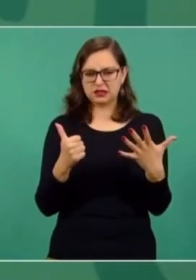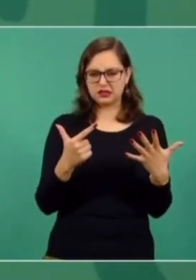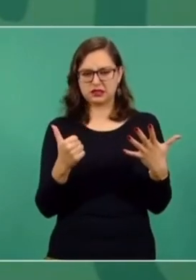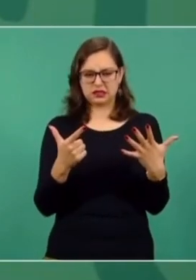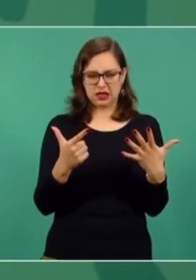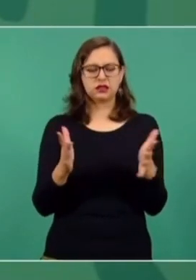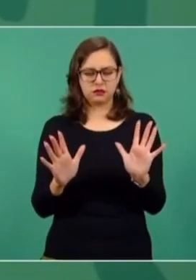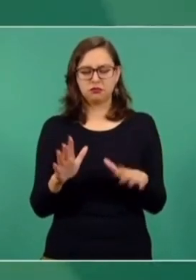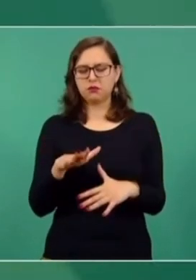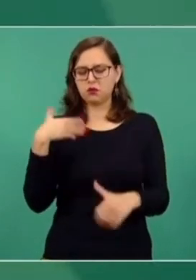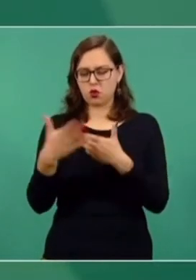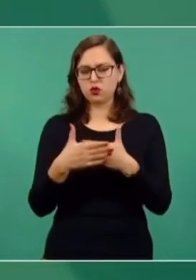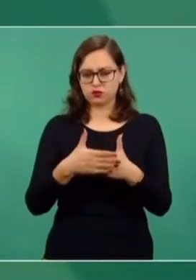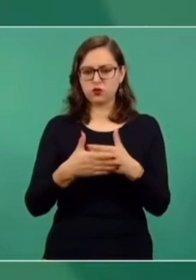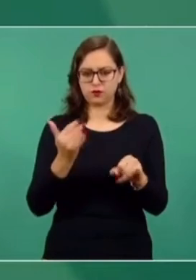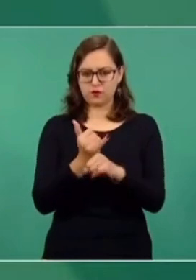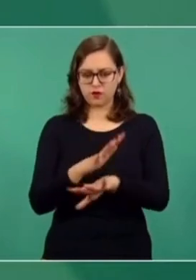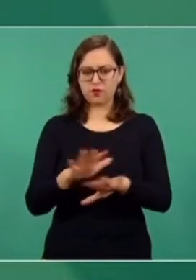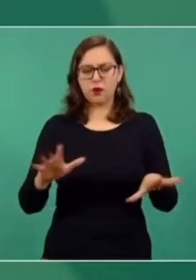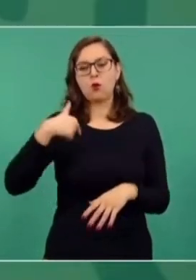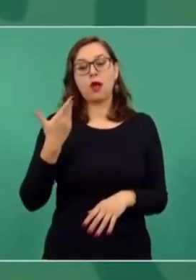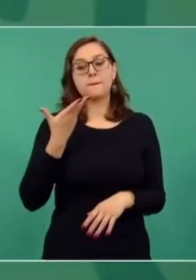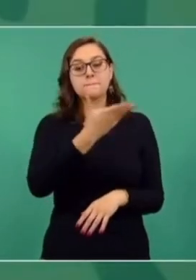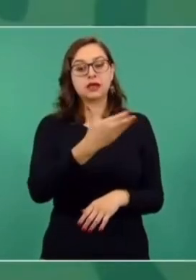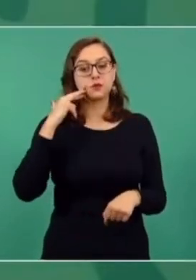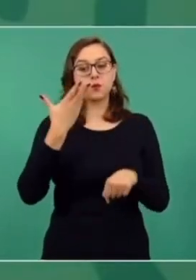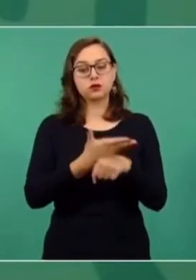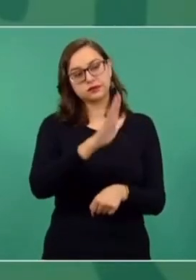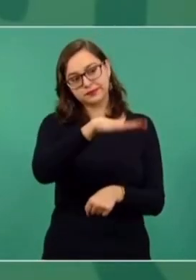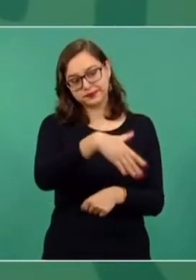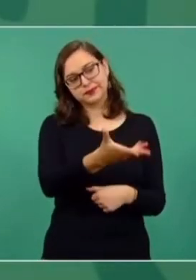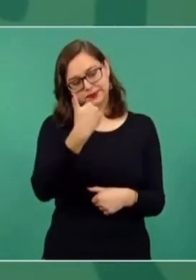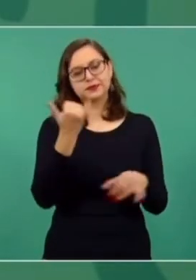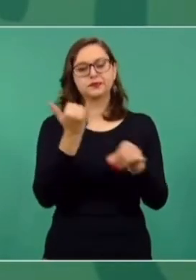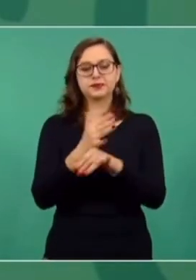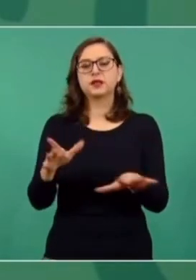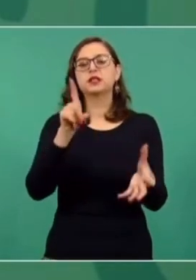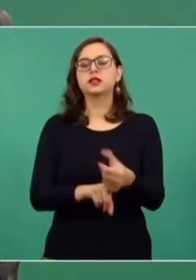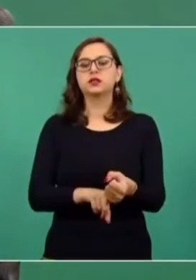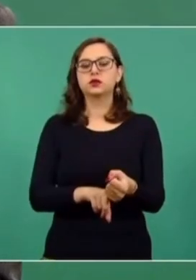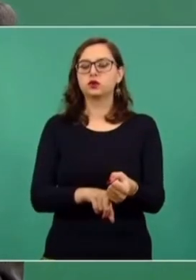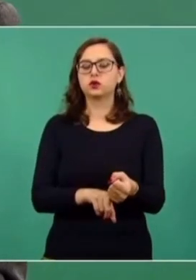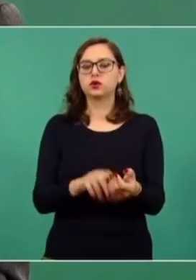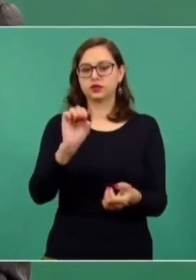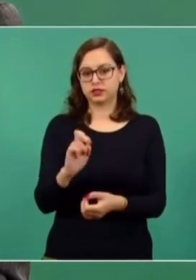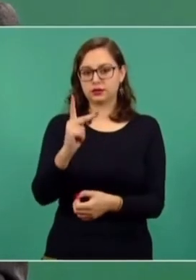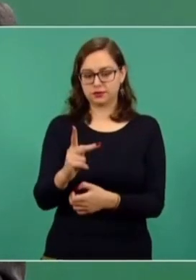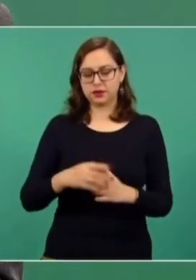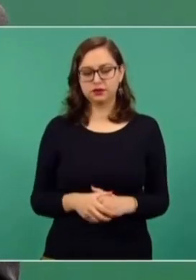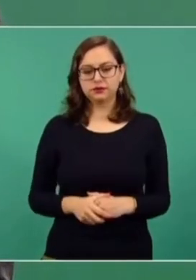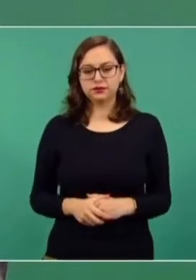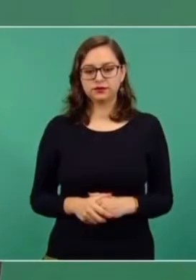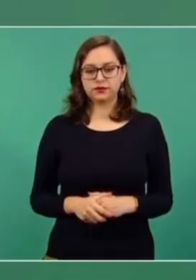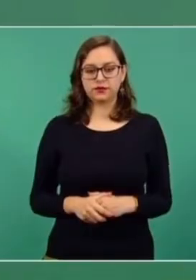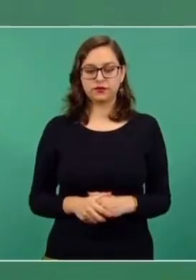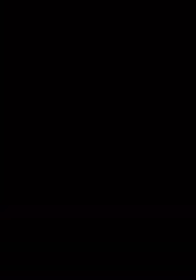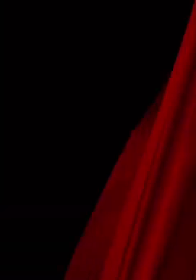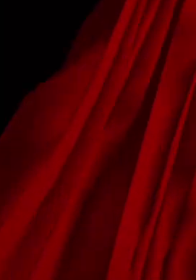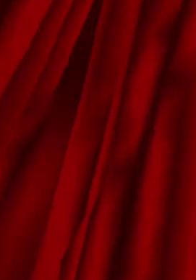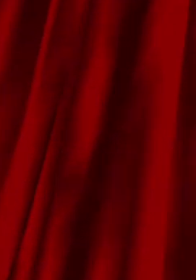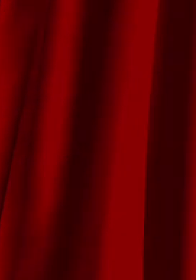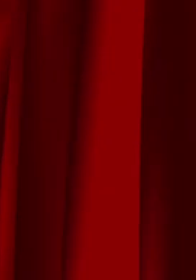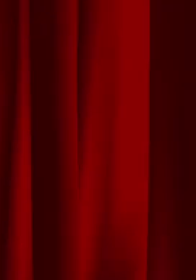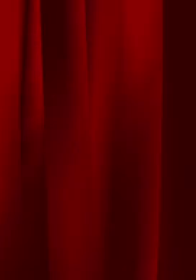vamos a pedir al responsable del programa que nos informe, novela, Secretaría de Educación Pública, este programa.